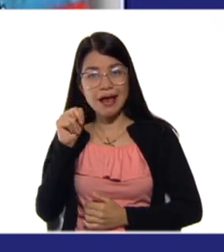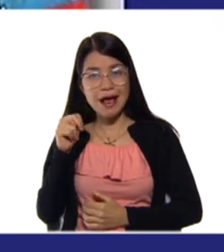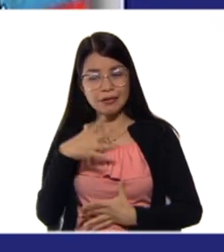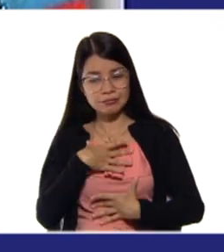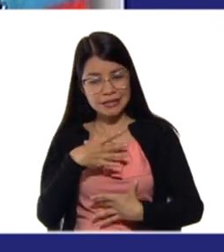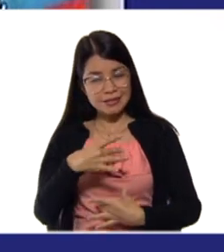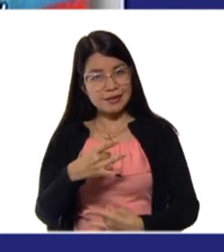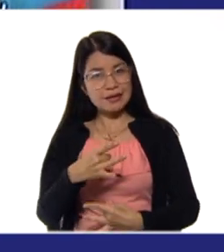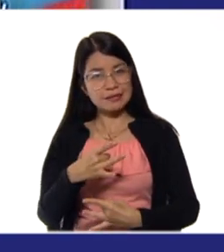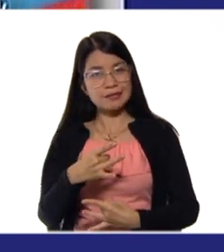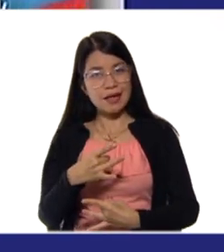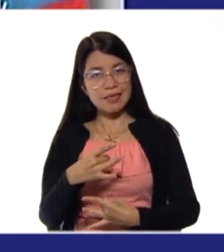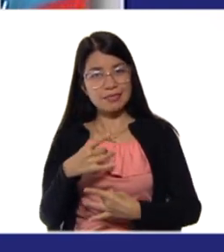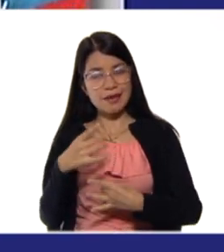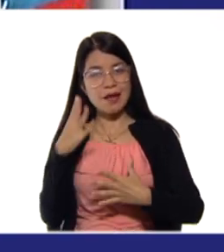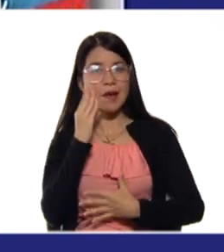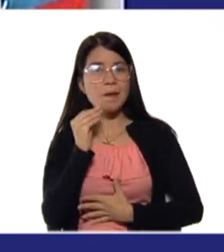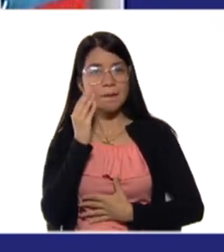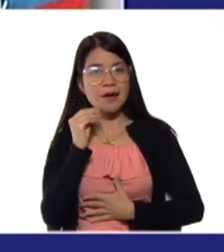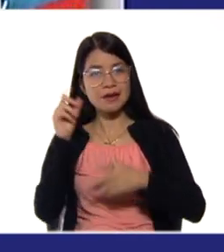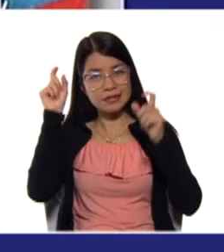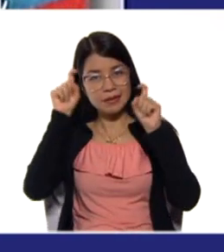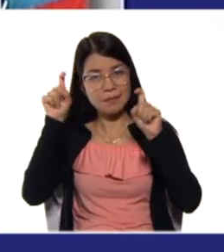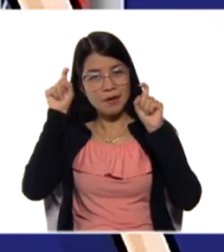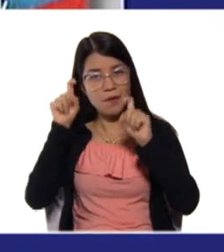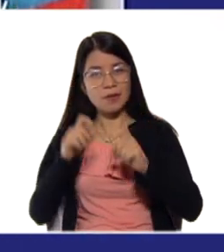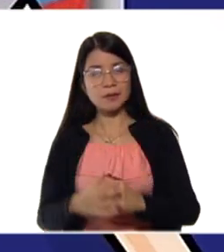pedagógica. Belén San Juan.